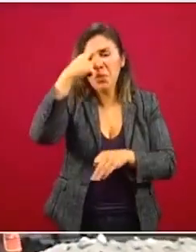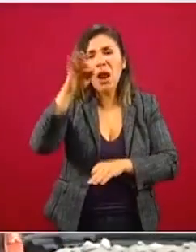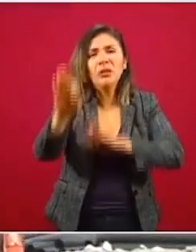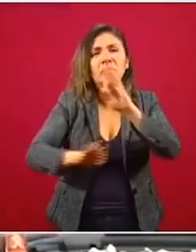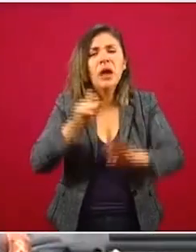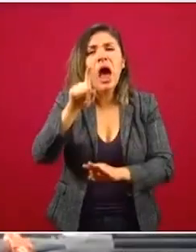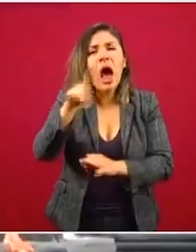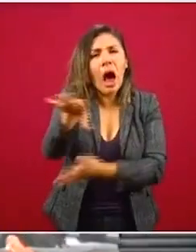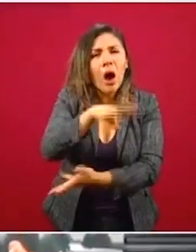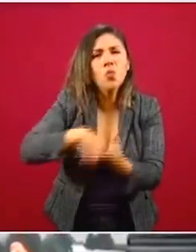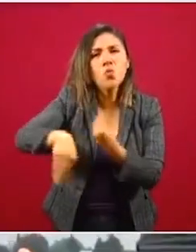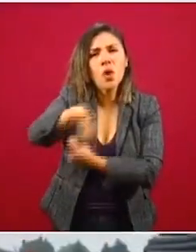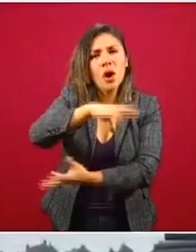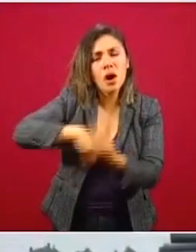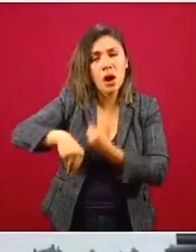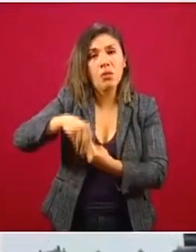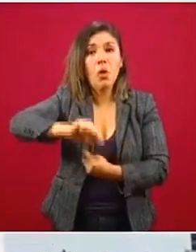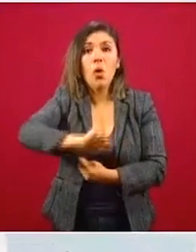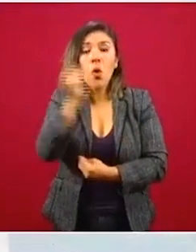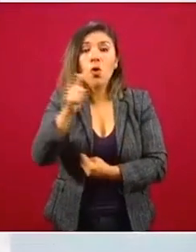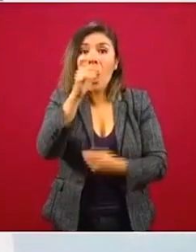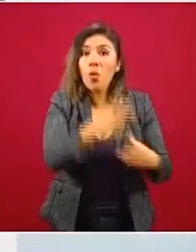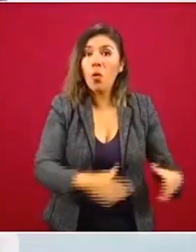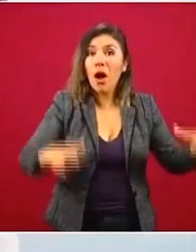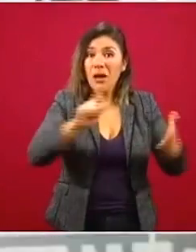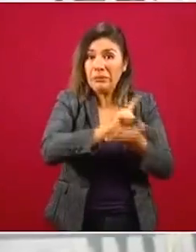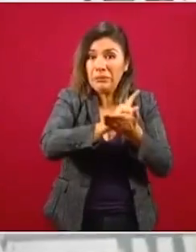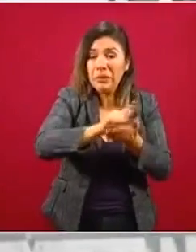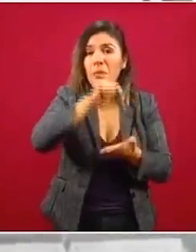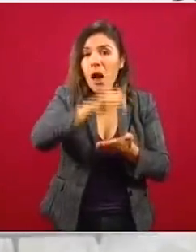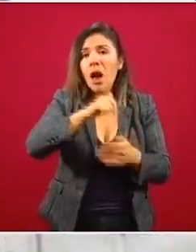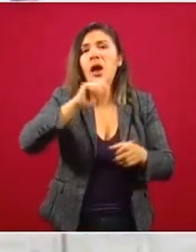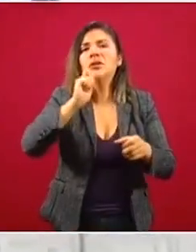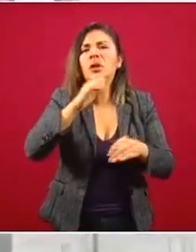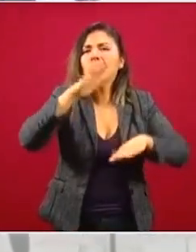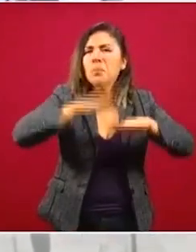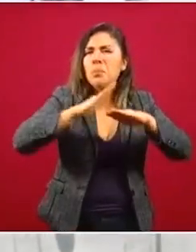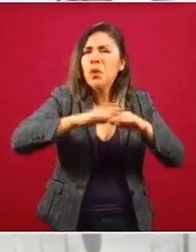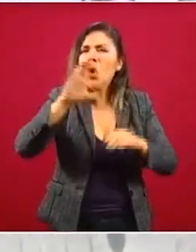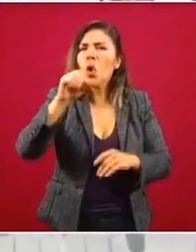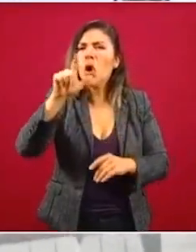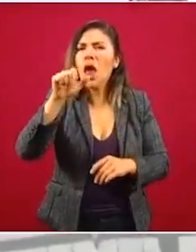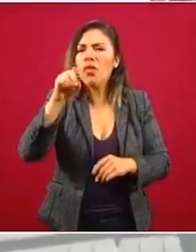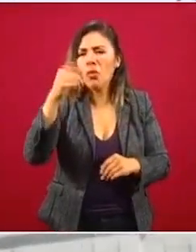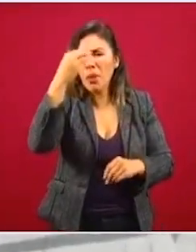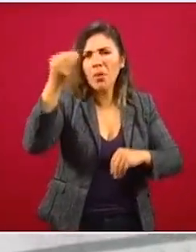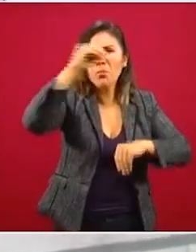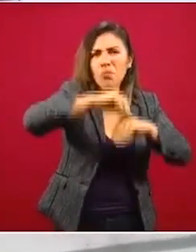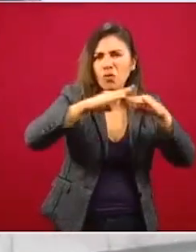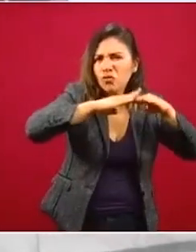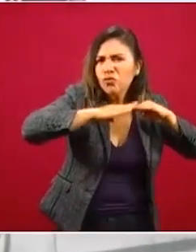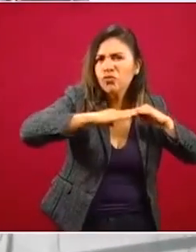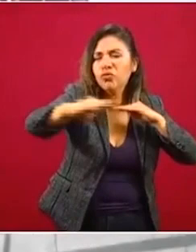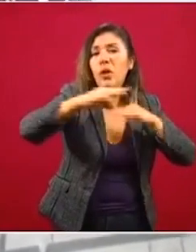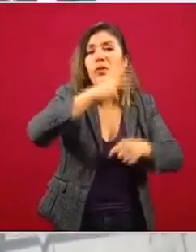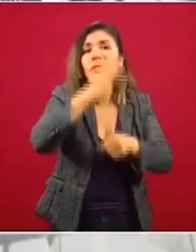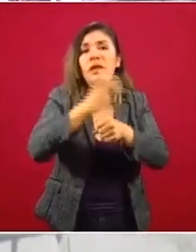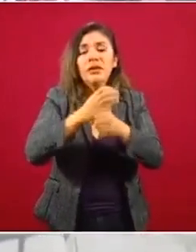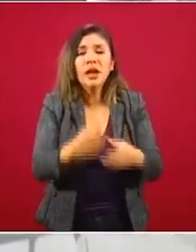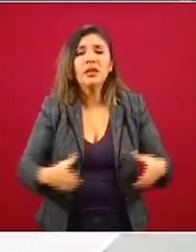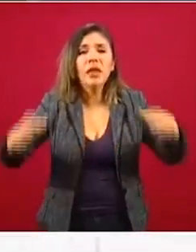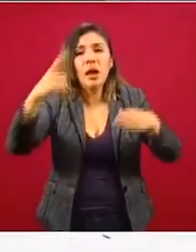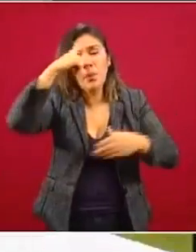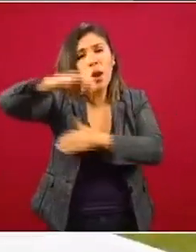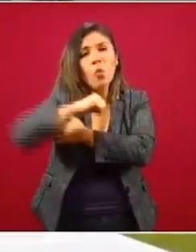aguas residuales. En la planta de agua potable, se realizó el colado de la última sección en el tercer tanque de almacenamiento de agua.